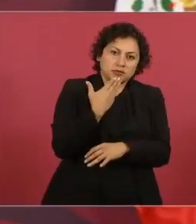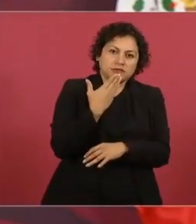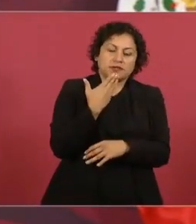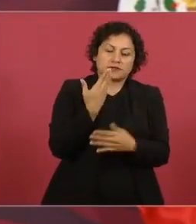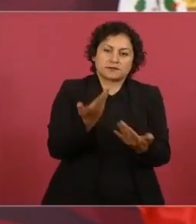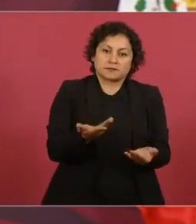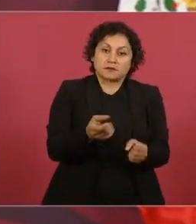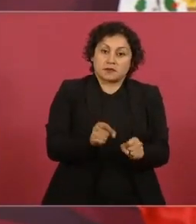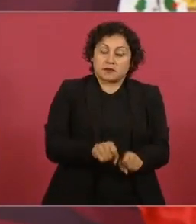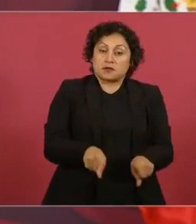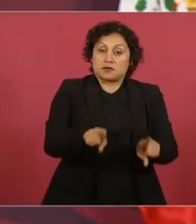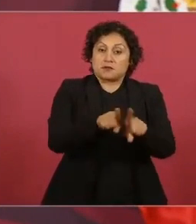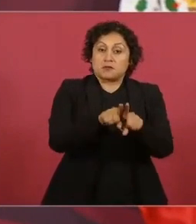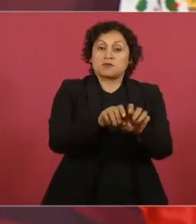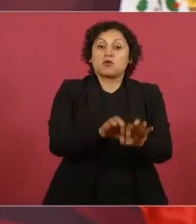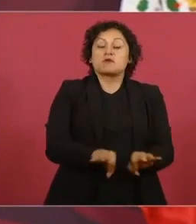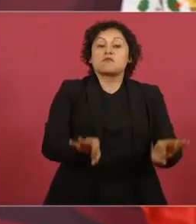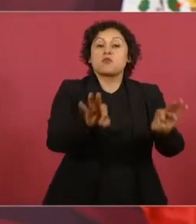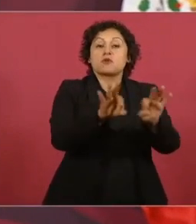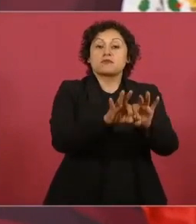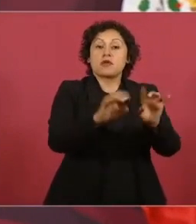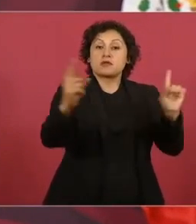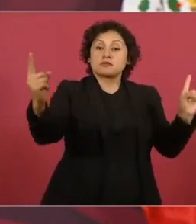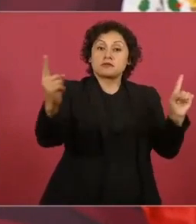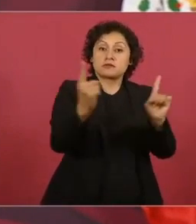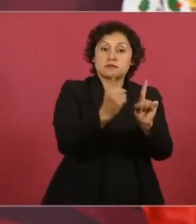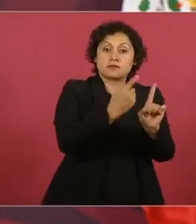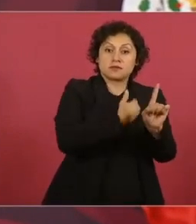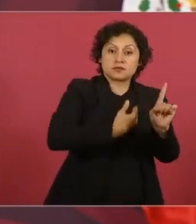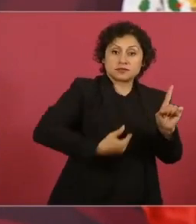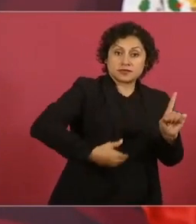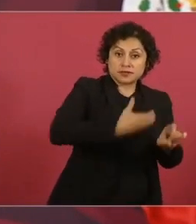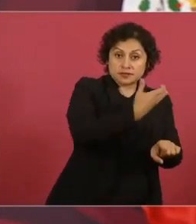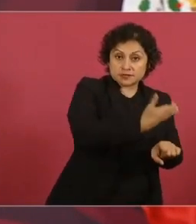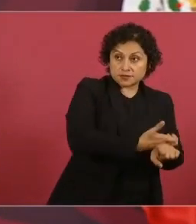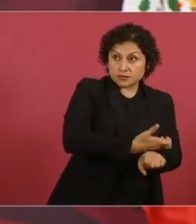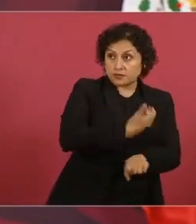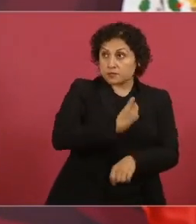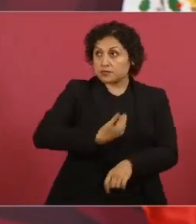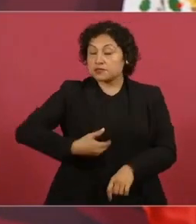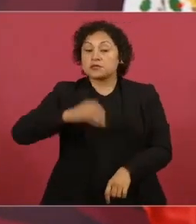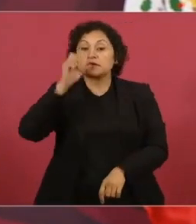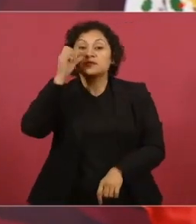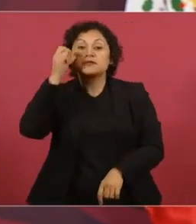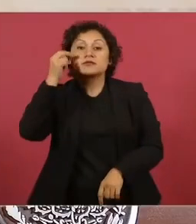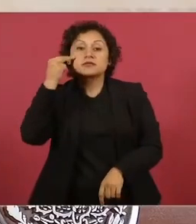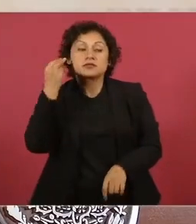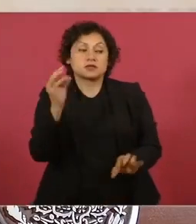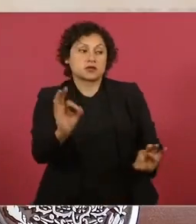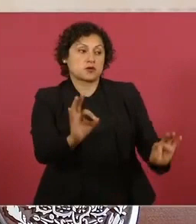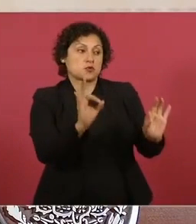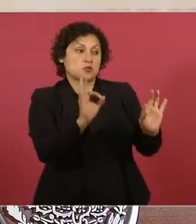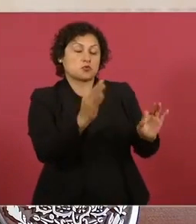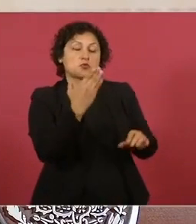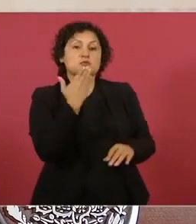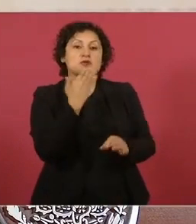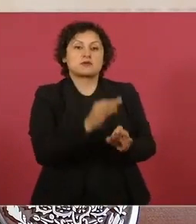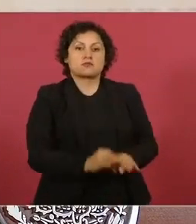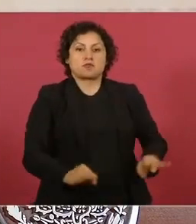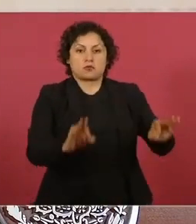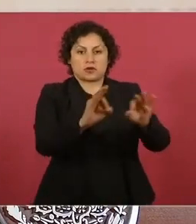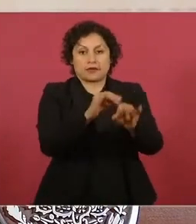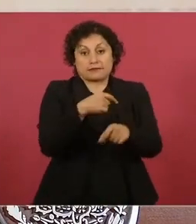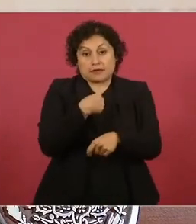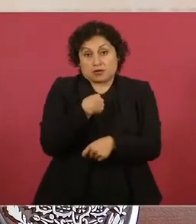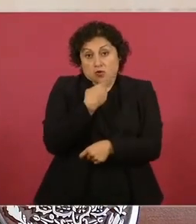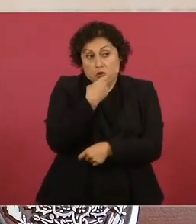Presidente de Estados Unidos. Porque les dije que lo más